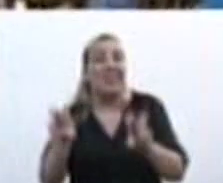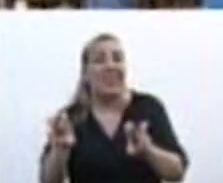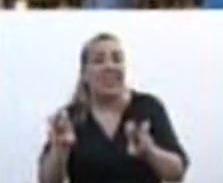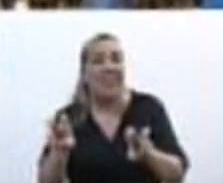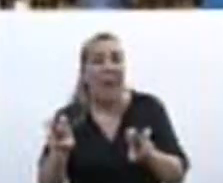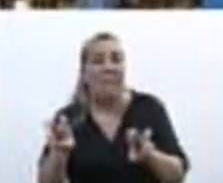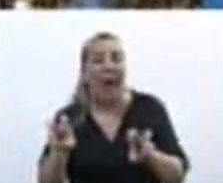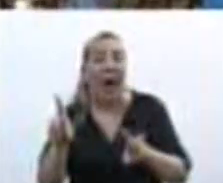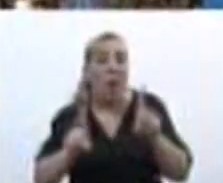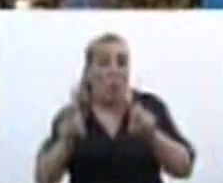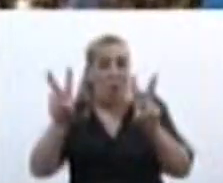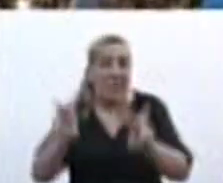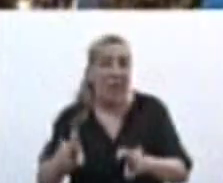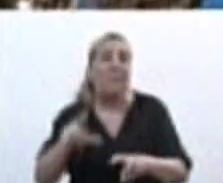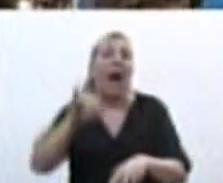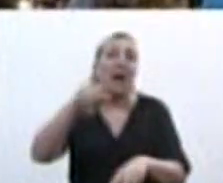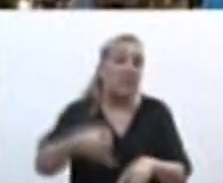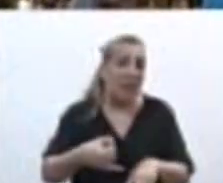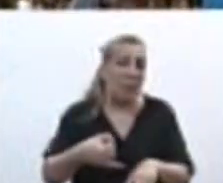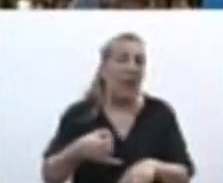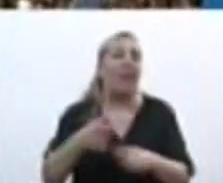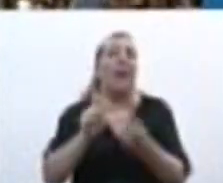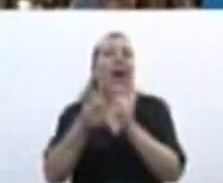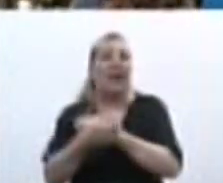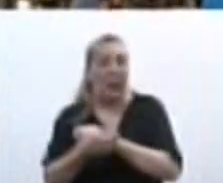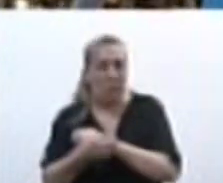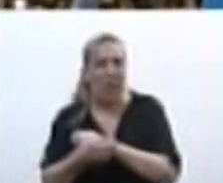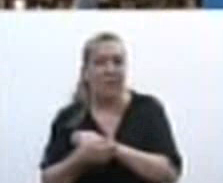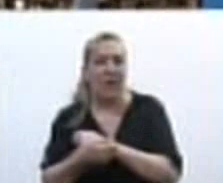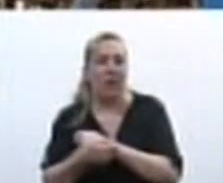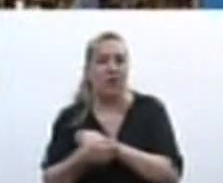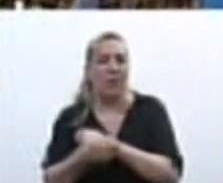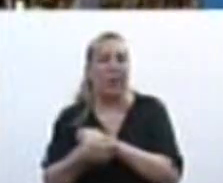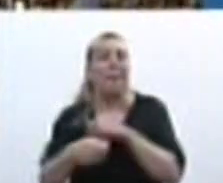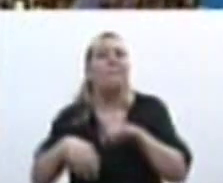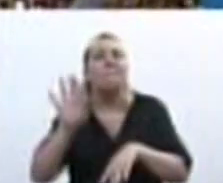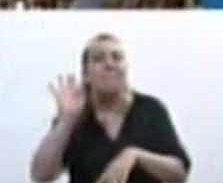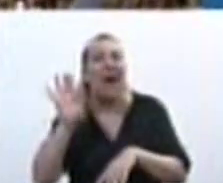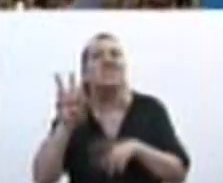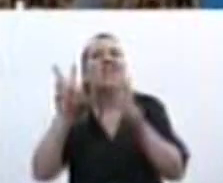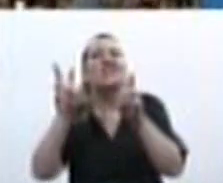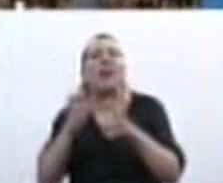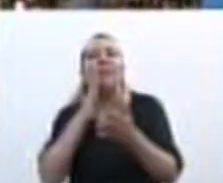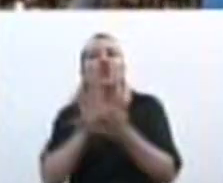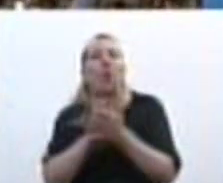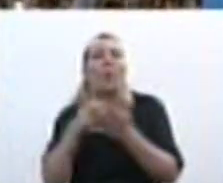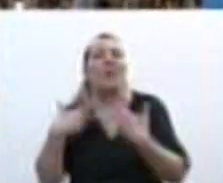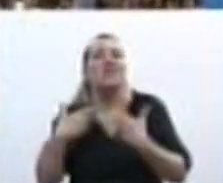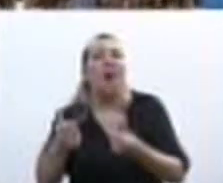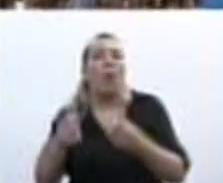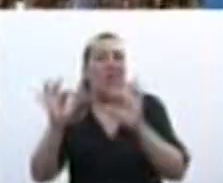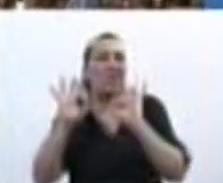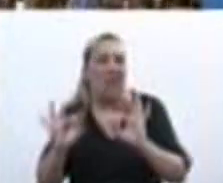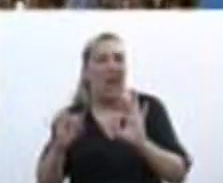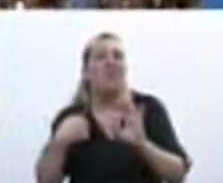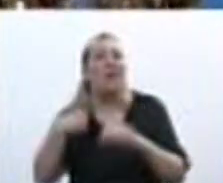han sido aceptados en la modificación esencialmente el término de salud integral que creo que